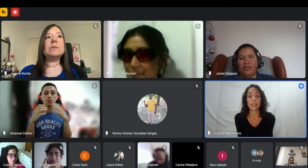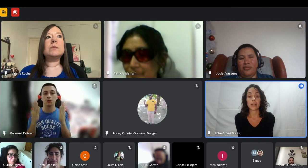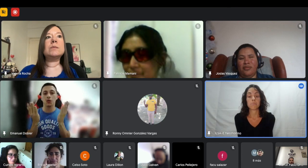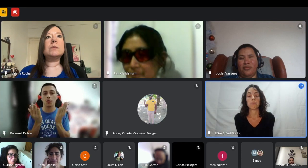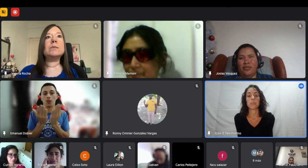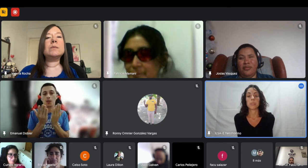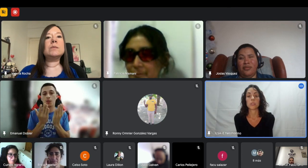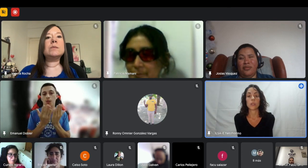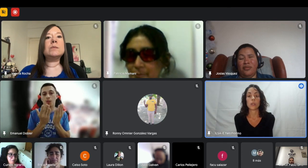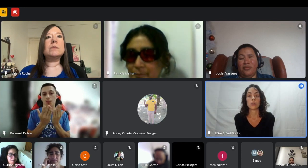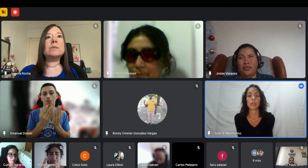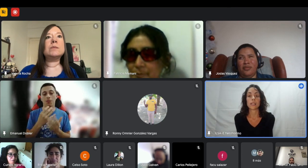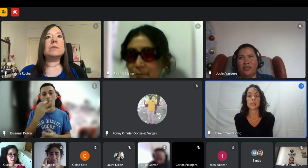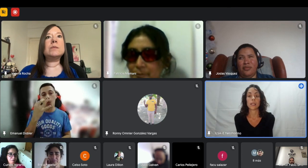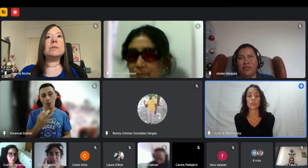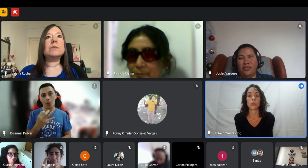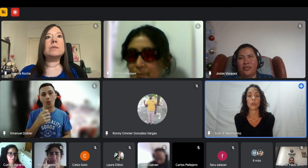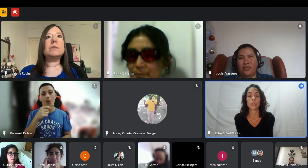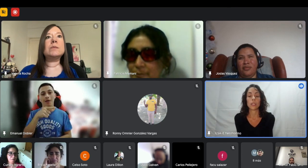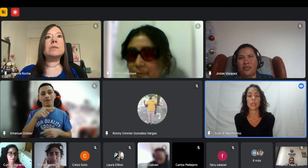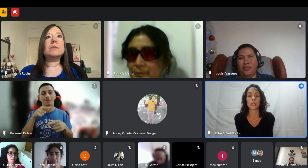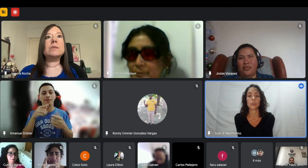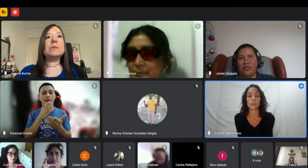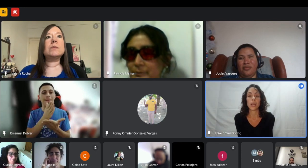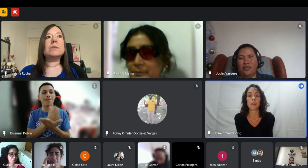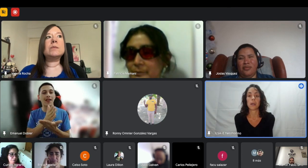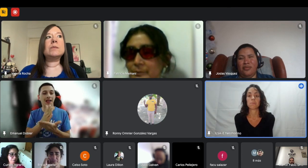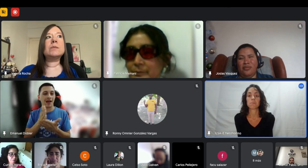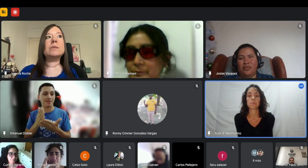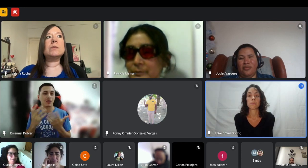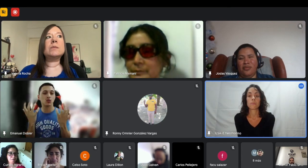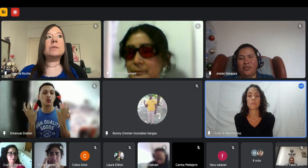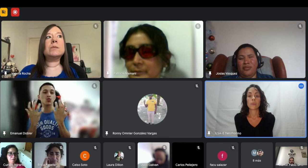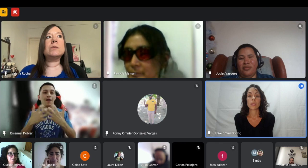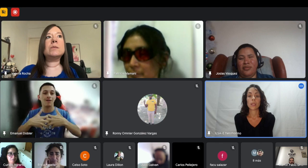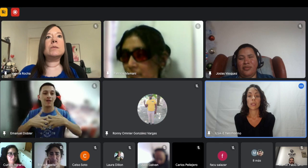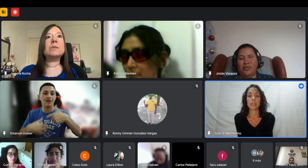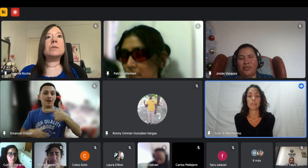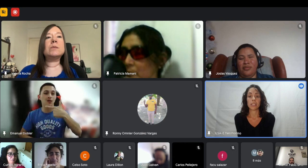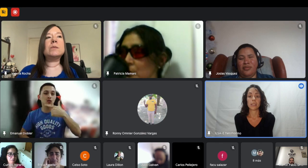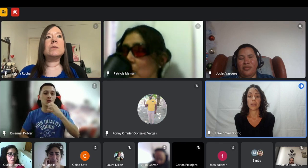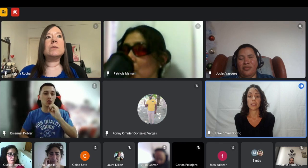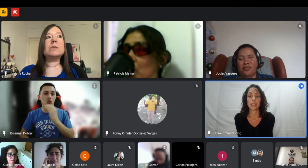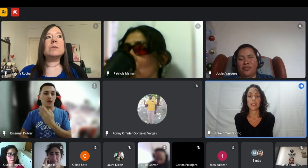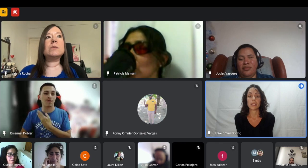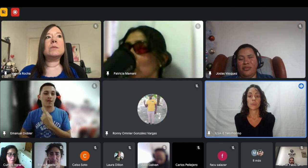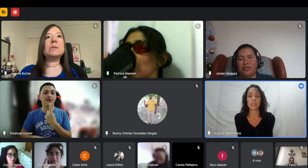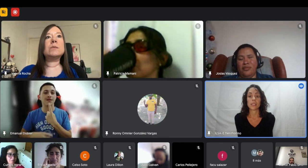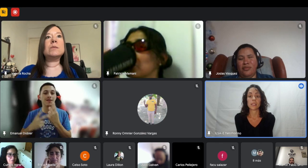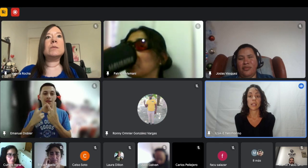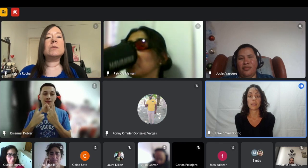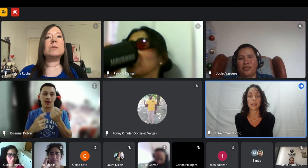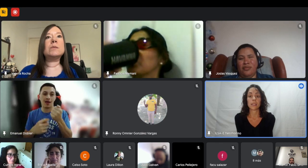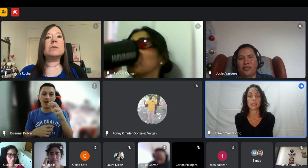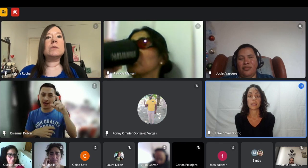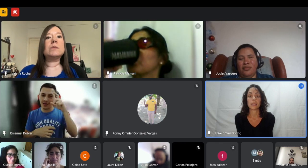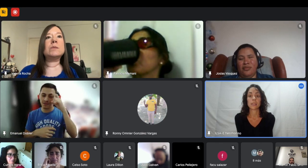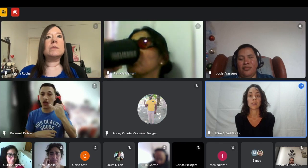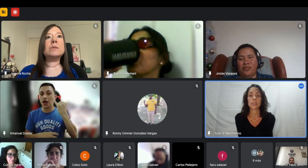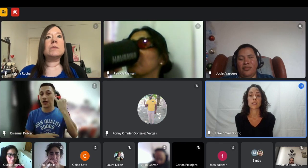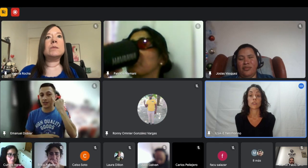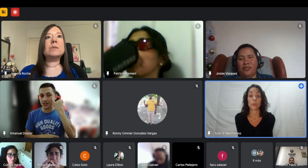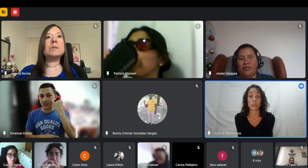técnica empezó asistía todos los días estudiaba diferentes materias sobre sistema